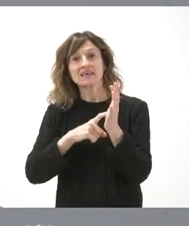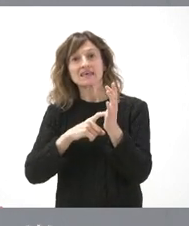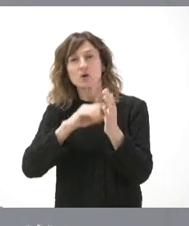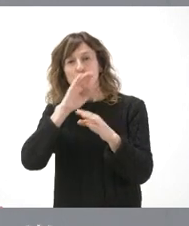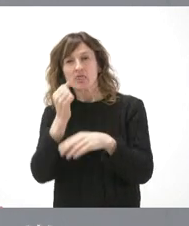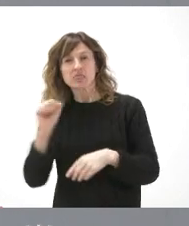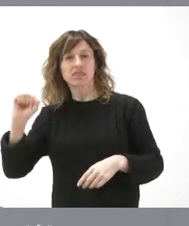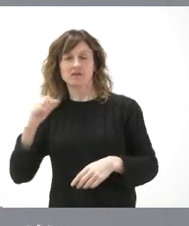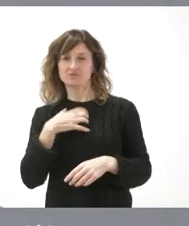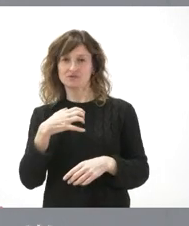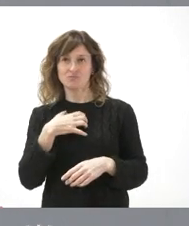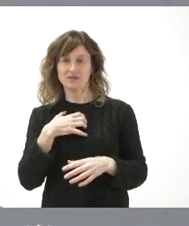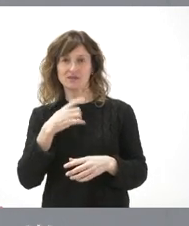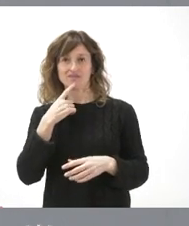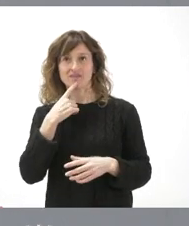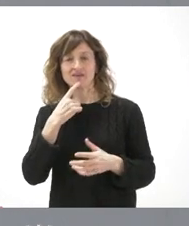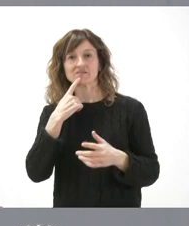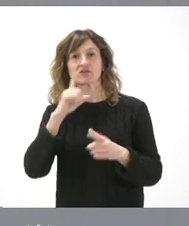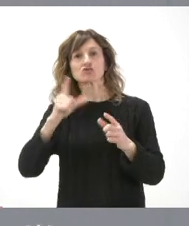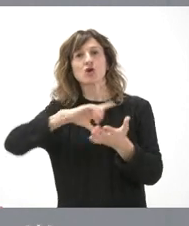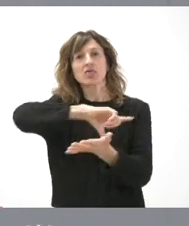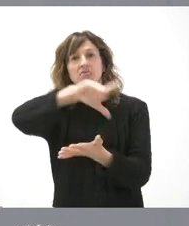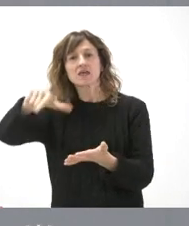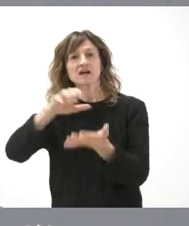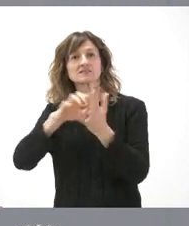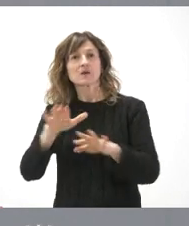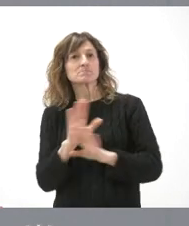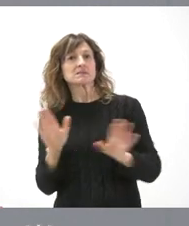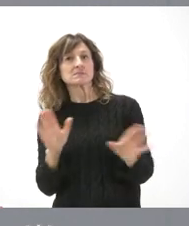podemos es situarnos extra radio de esta ley.